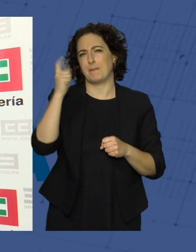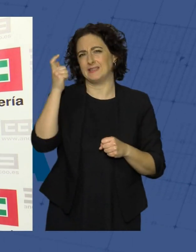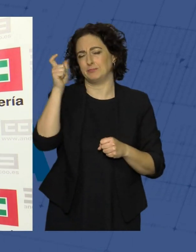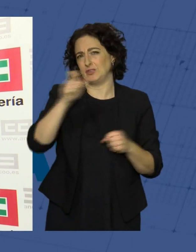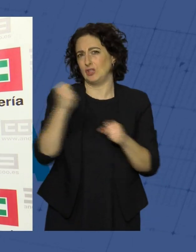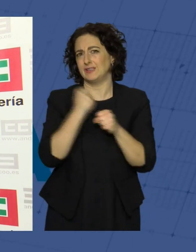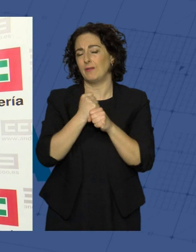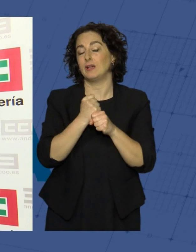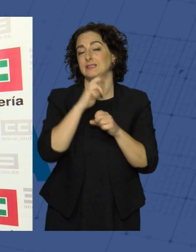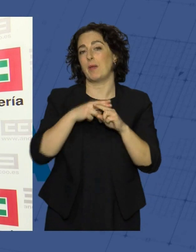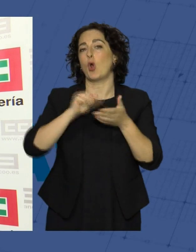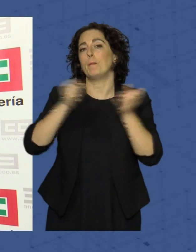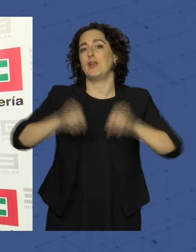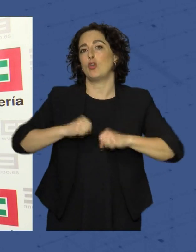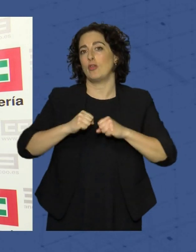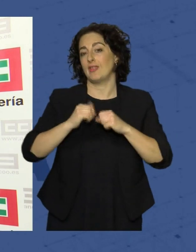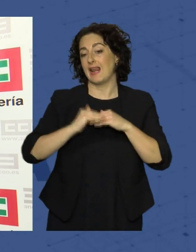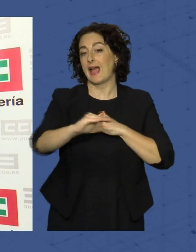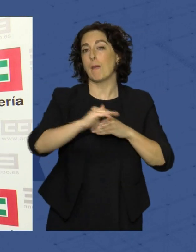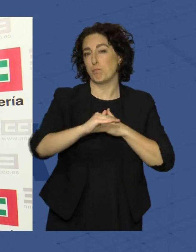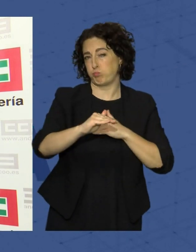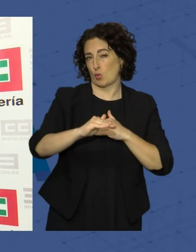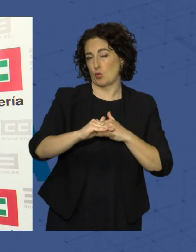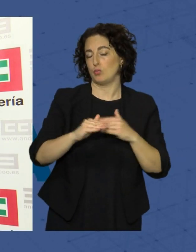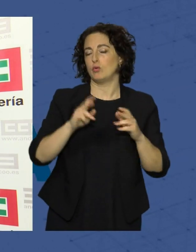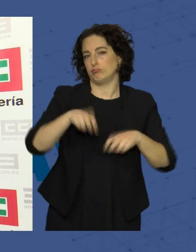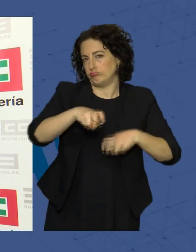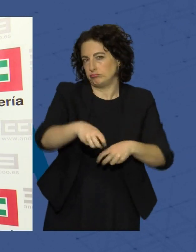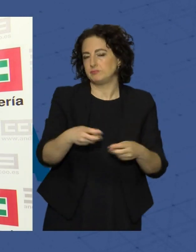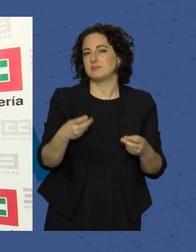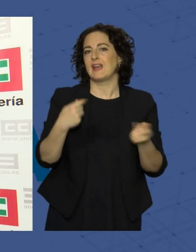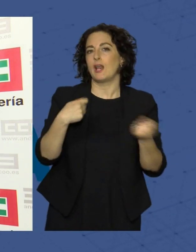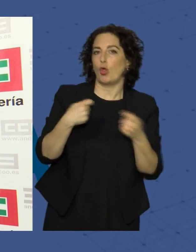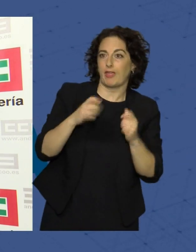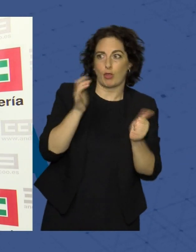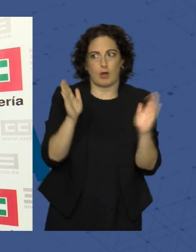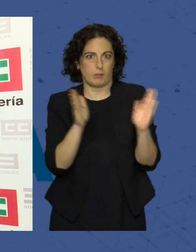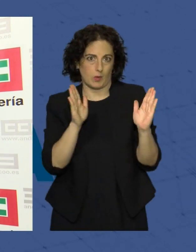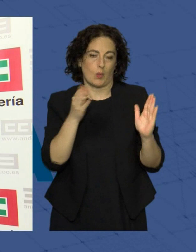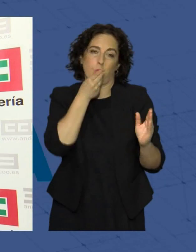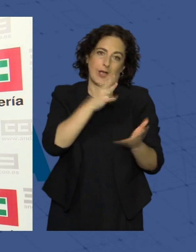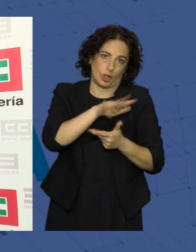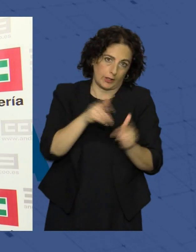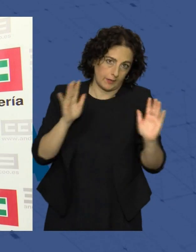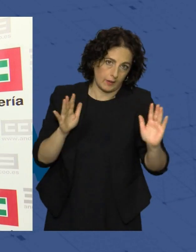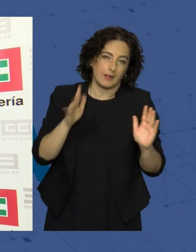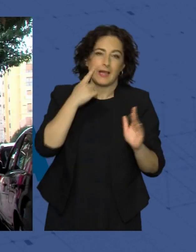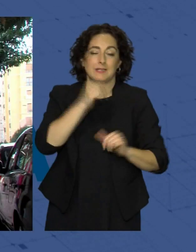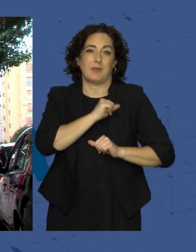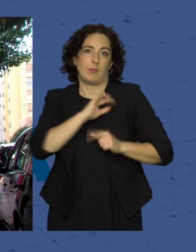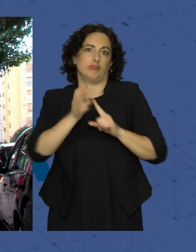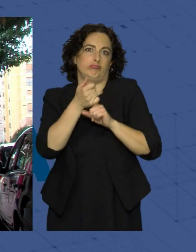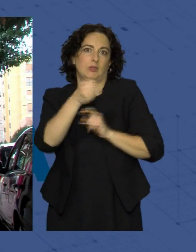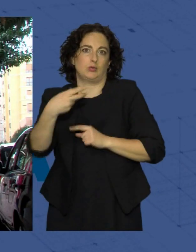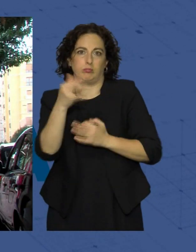como es el convenio del campo que se está negociando y ya por lo menos es una buena noticia, pero esperemos que llegue a buen puerto.